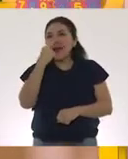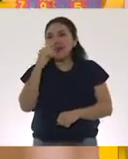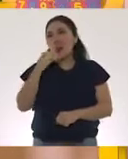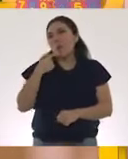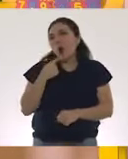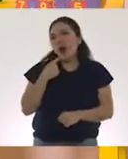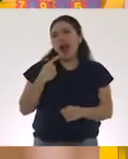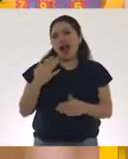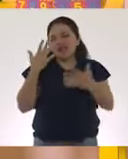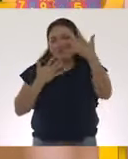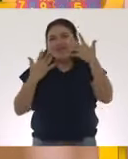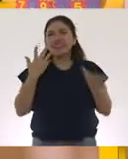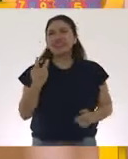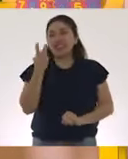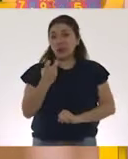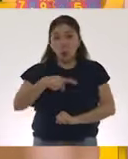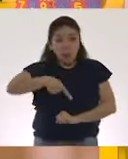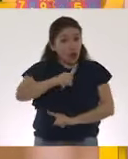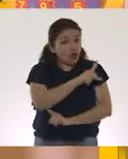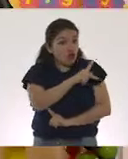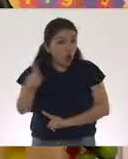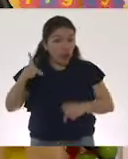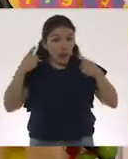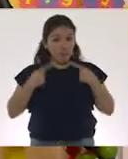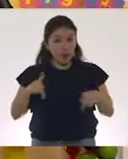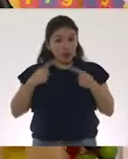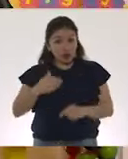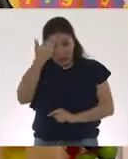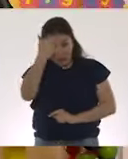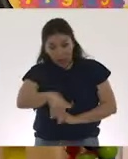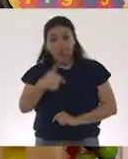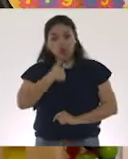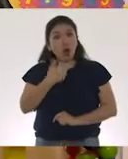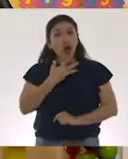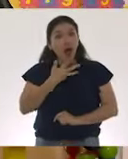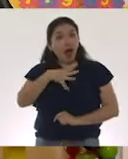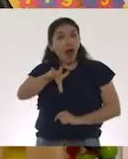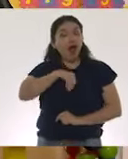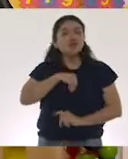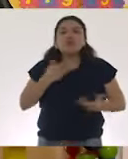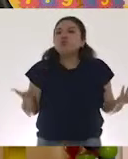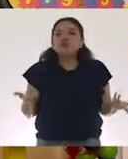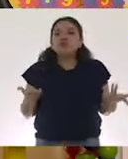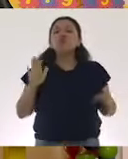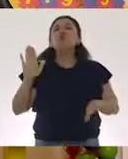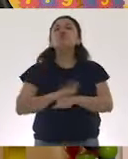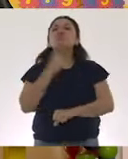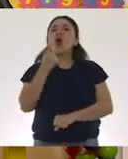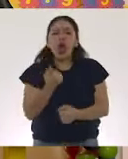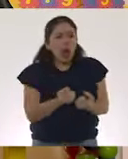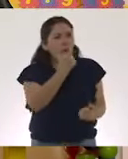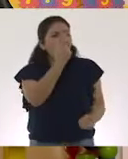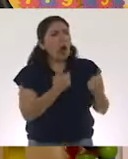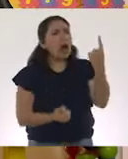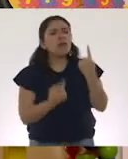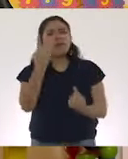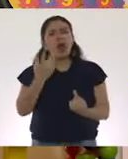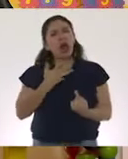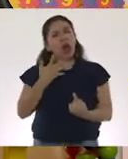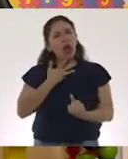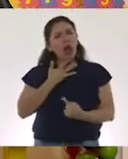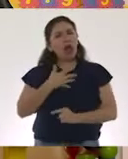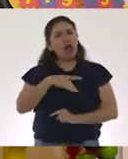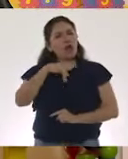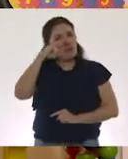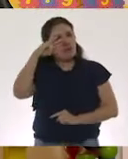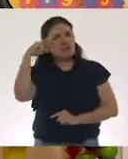Pero no todas las personas van a saber que son contagiosas. ¿Por qué? Porque hay algunas que van a desarrollar